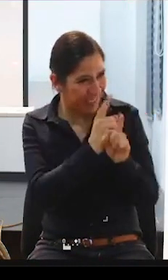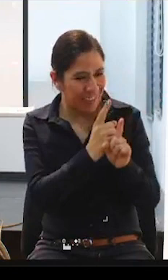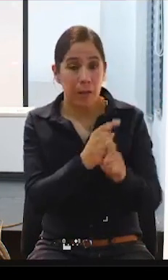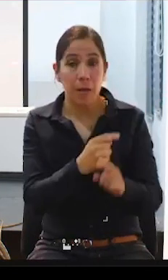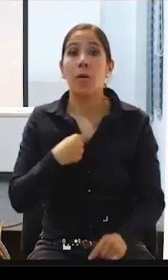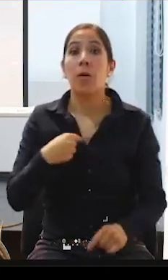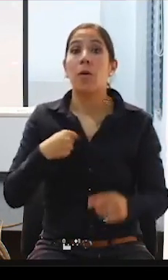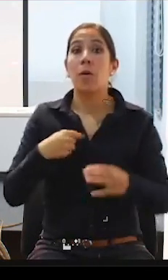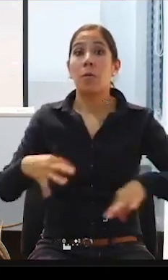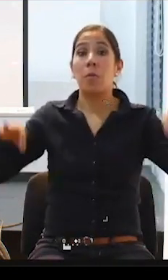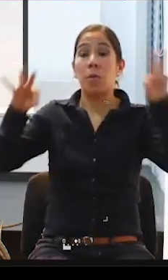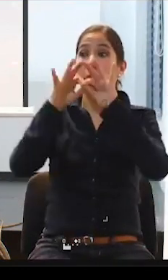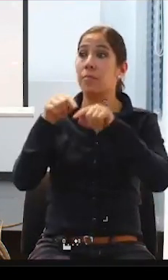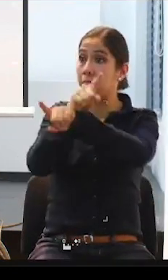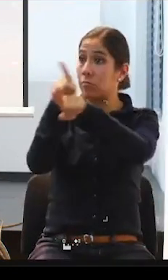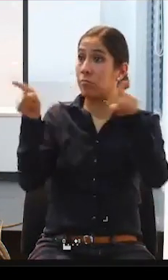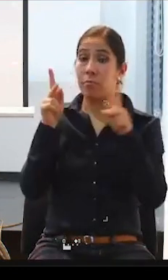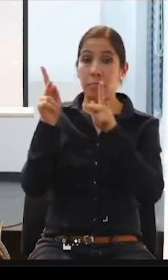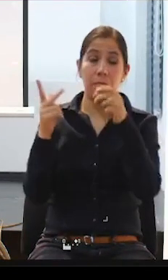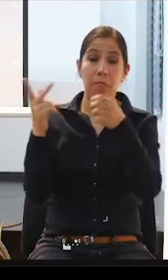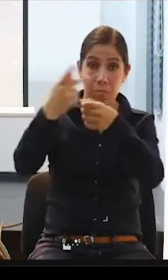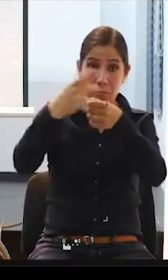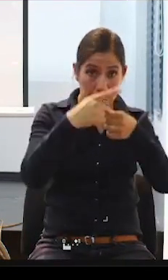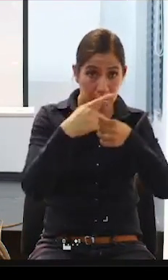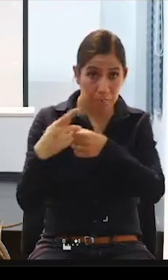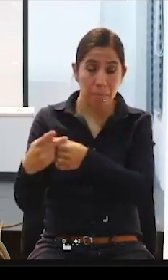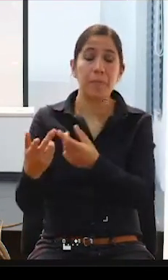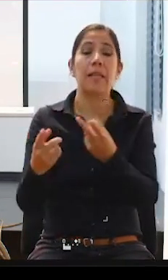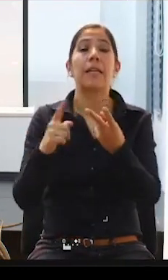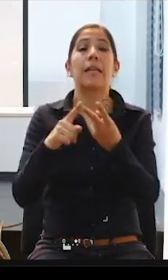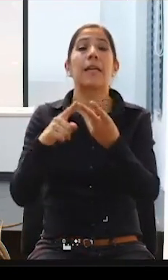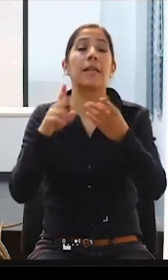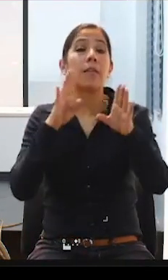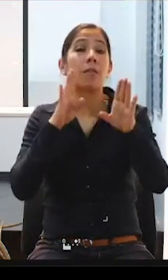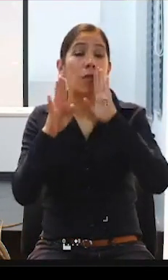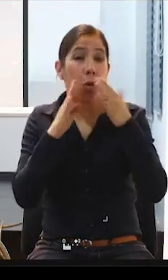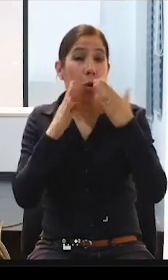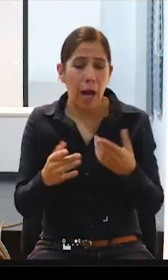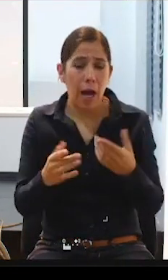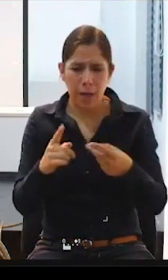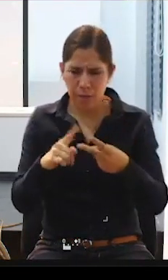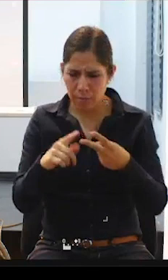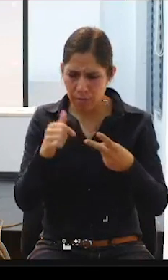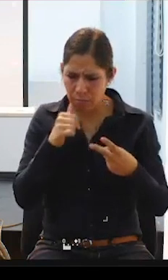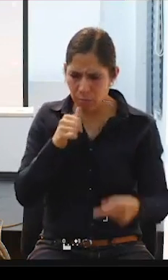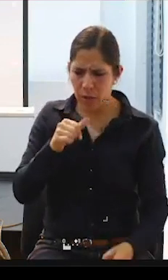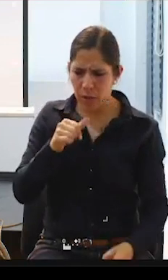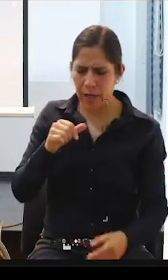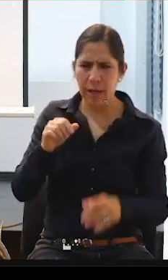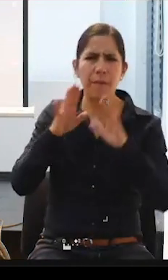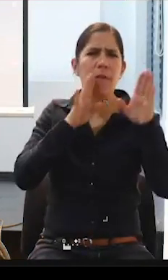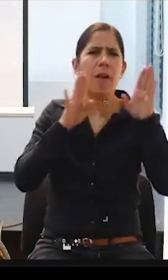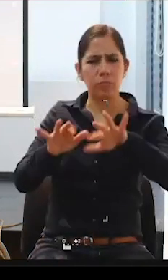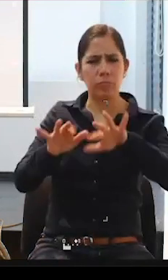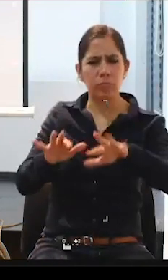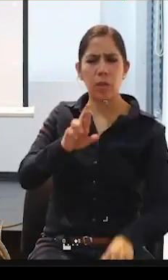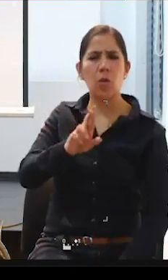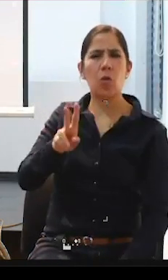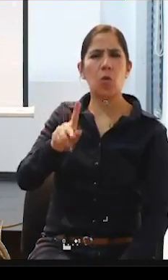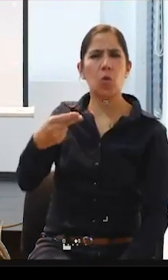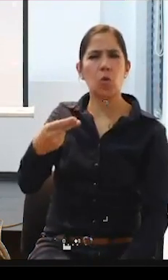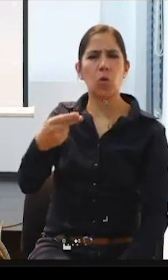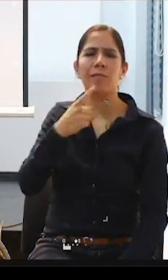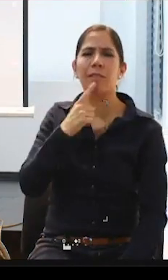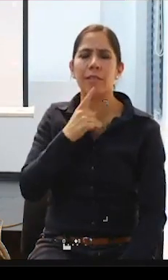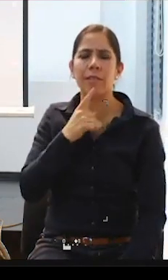resaltar, tenemos participaciones del público en Facebook Live. Ruth Estela nos dice, a eso debemos apuntar, vida